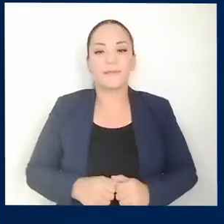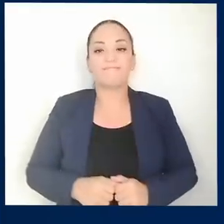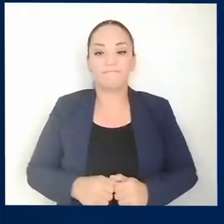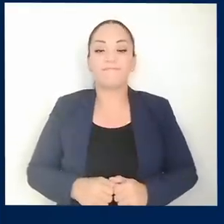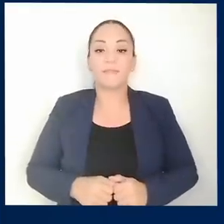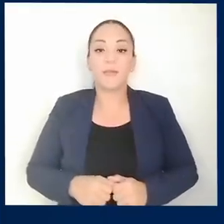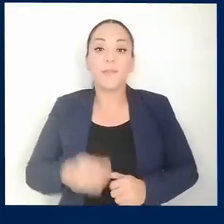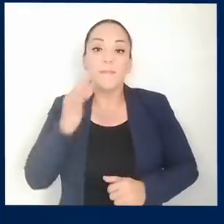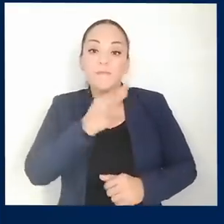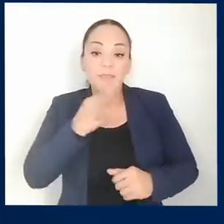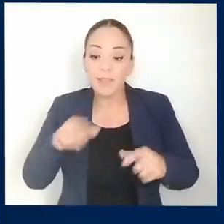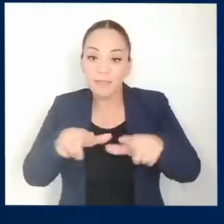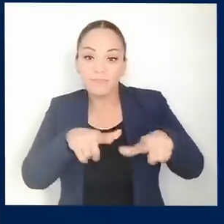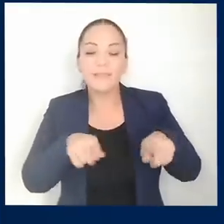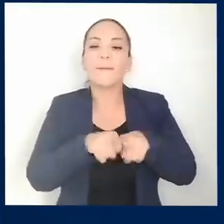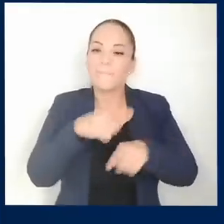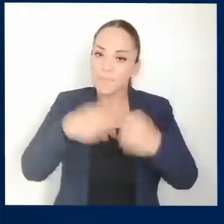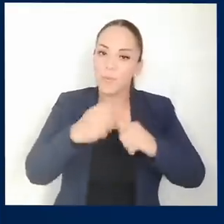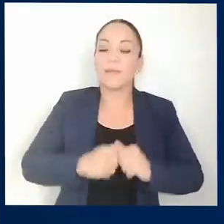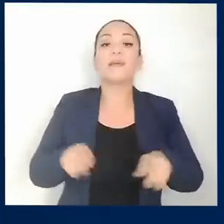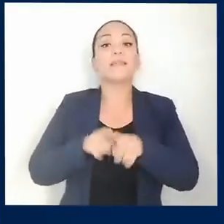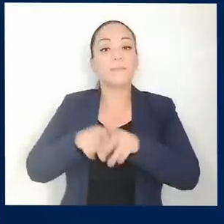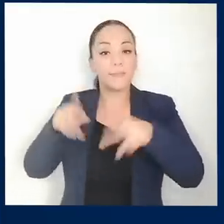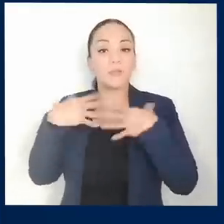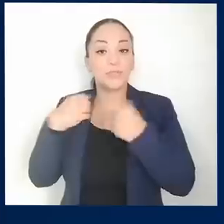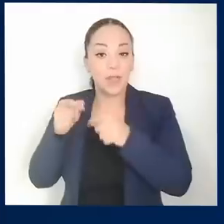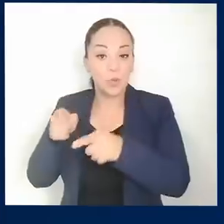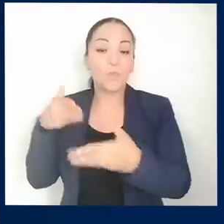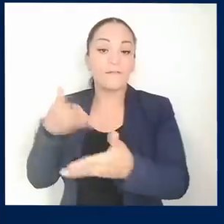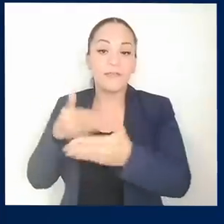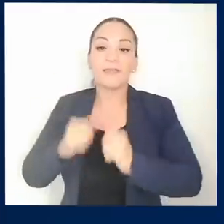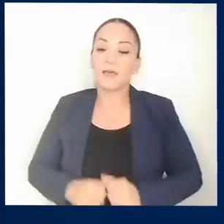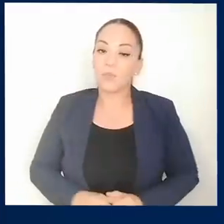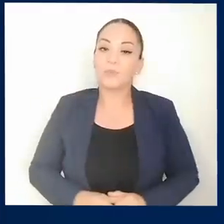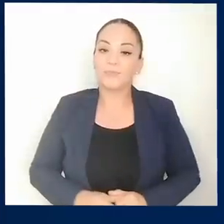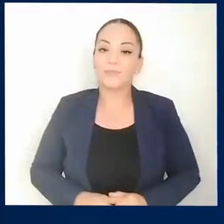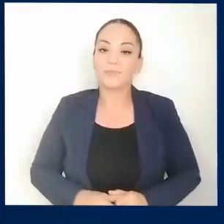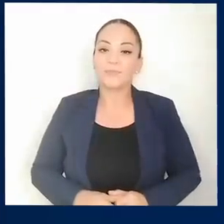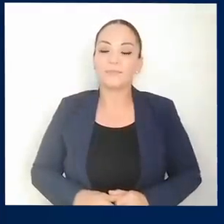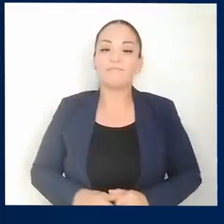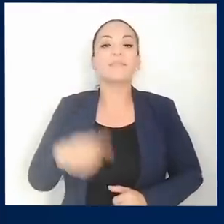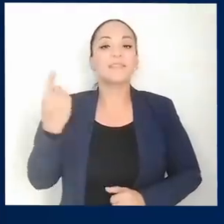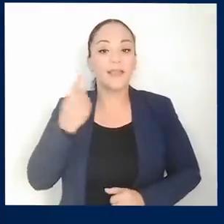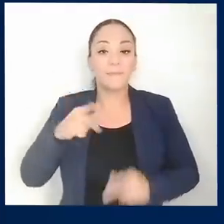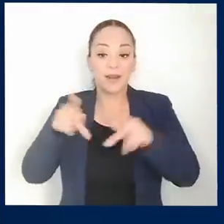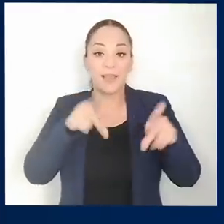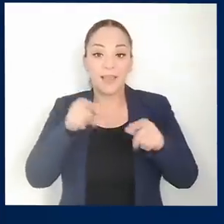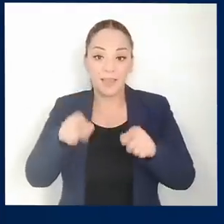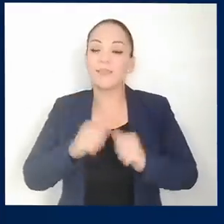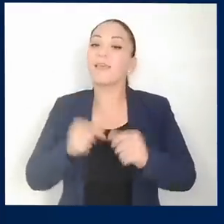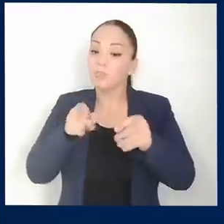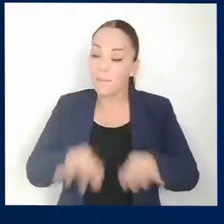supuesto, la salud de la gente que vive ahí, que a la postre siempre es y será lo más